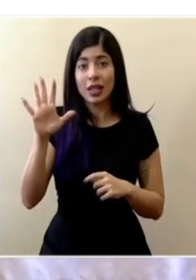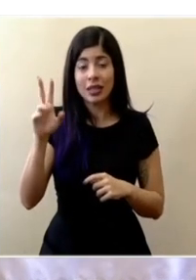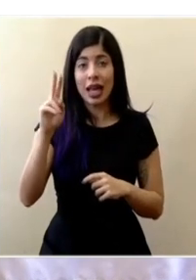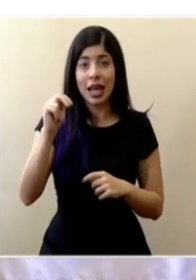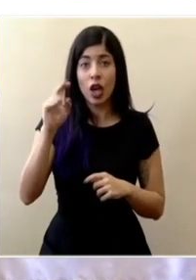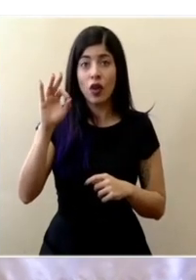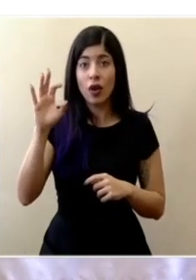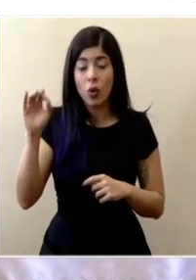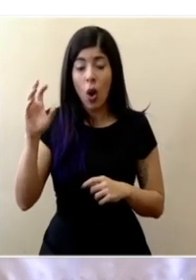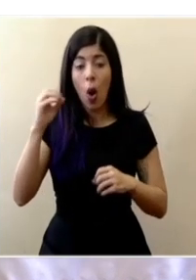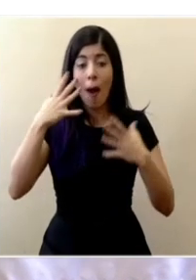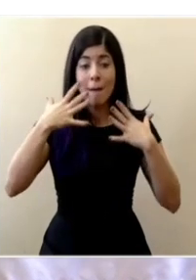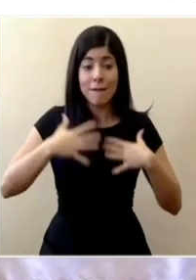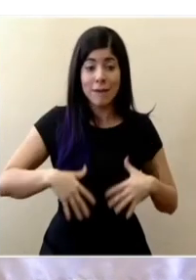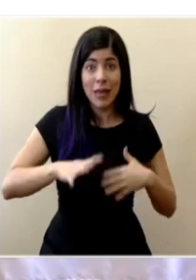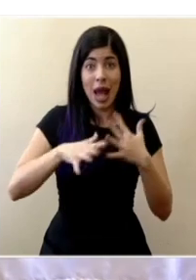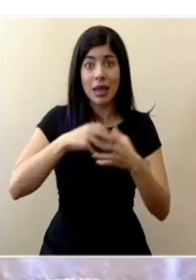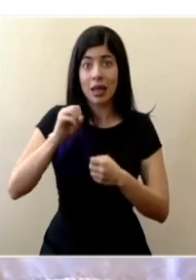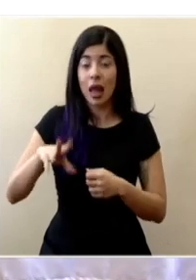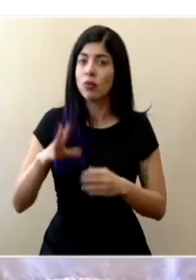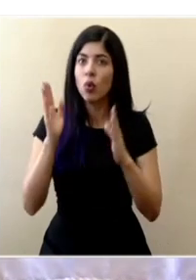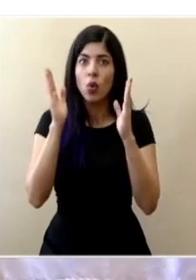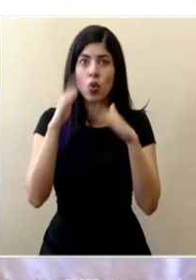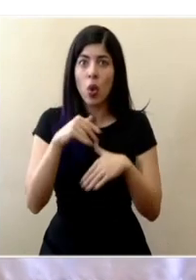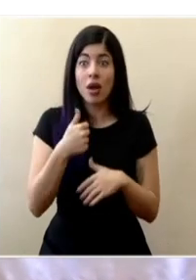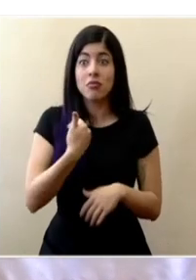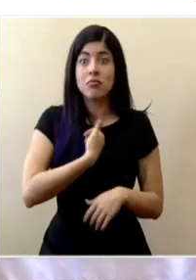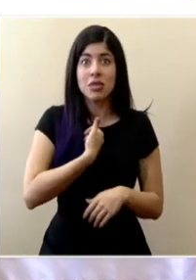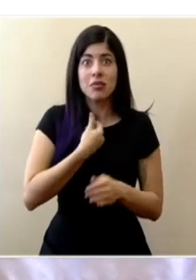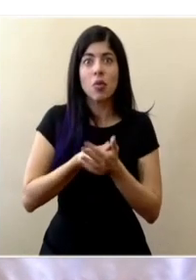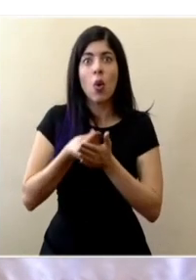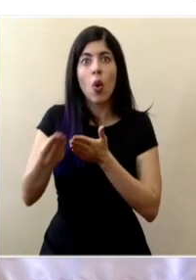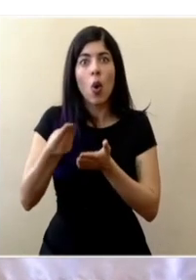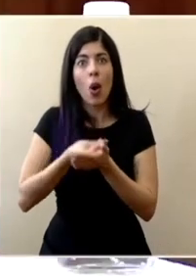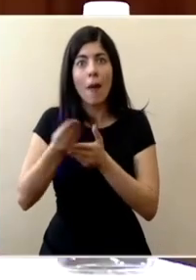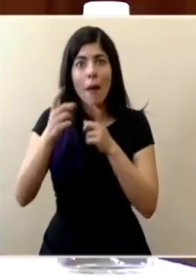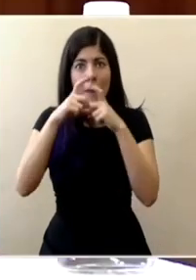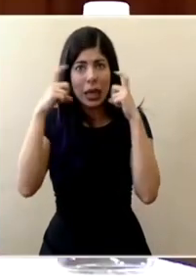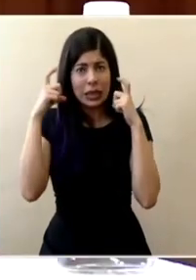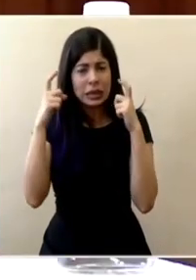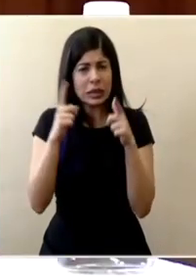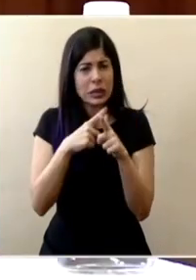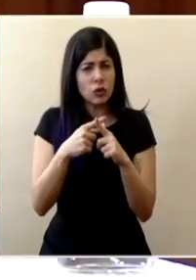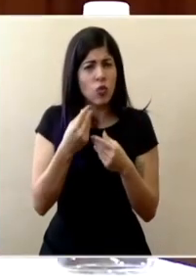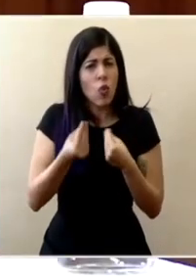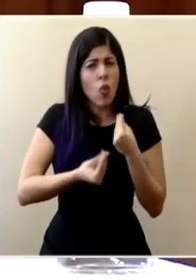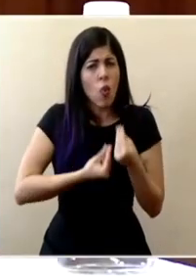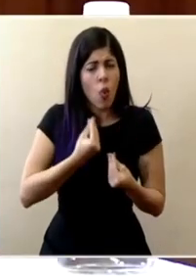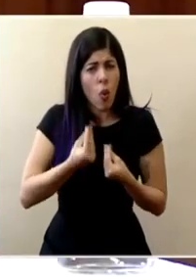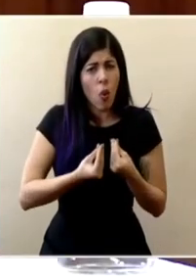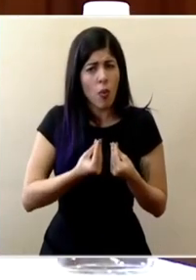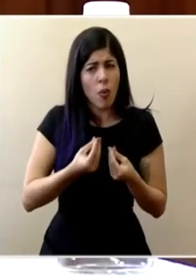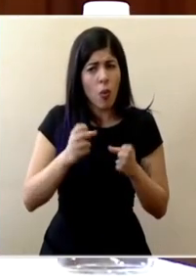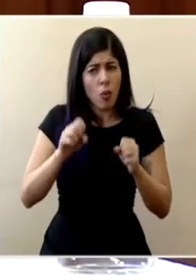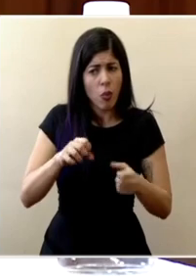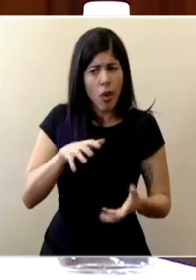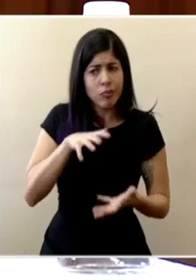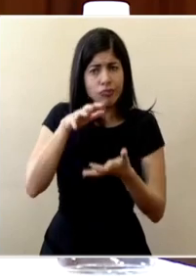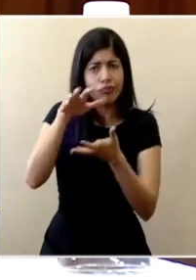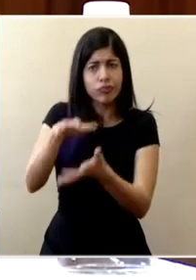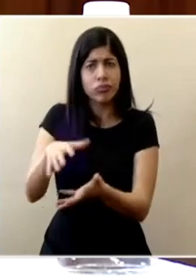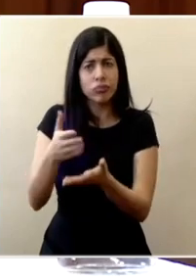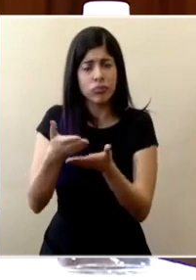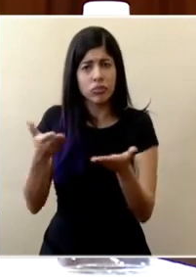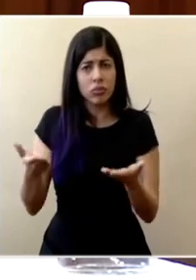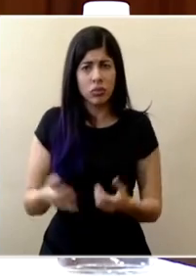botas ni batas desechables ellos mismos están comprando esas mascarillas afirman ¿cómo les van a garantizar el suministro de este tipo de